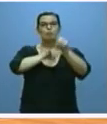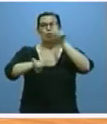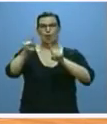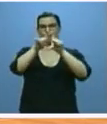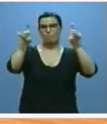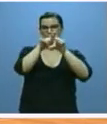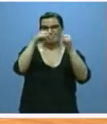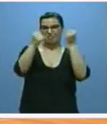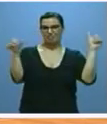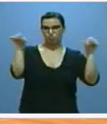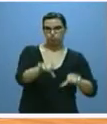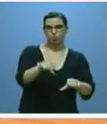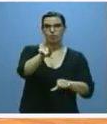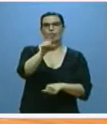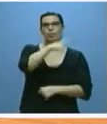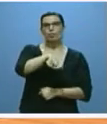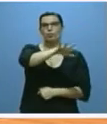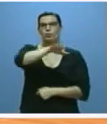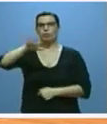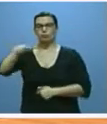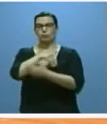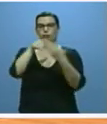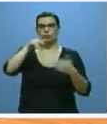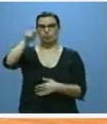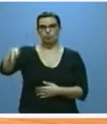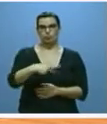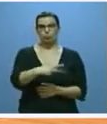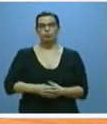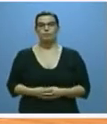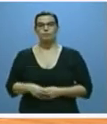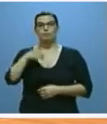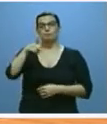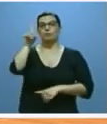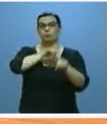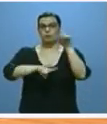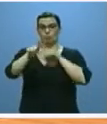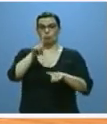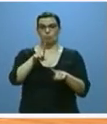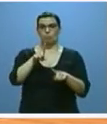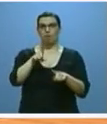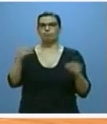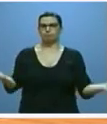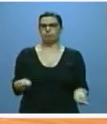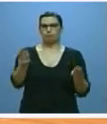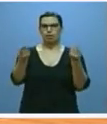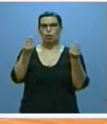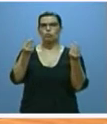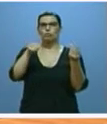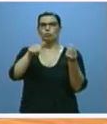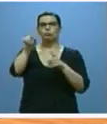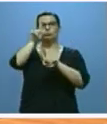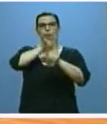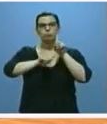,55 millones de euros. Aunque estas crisis han descendido respecto a años anteriores siguen siempre siendo